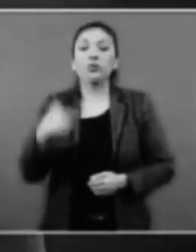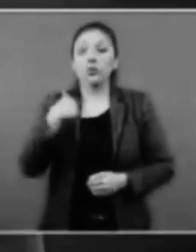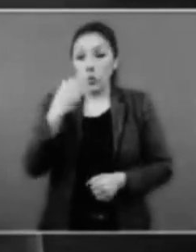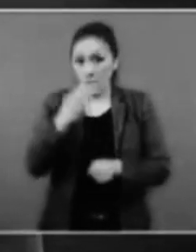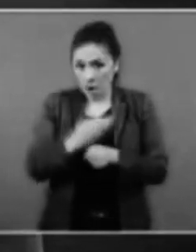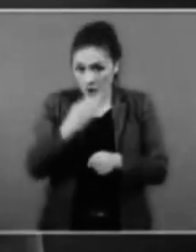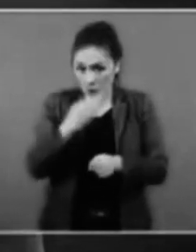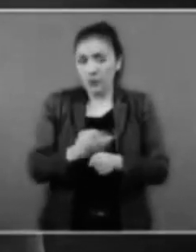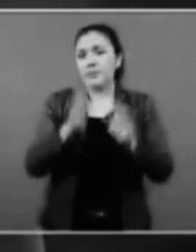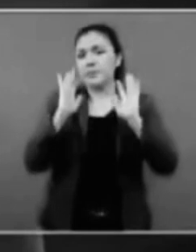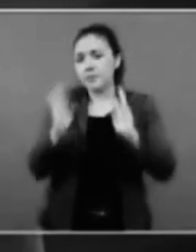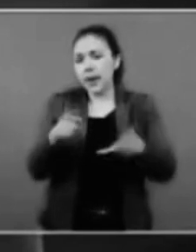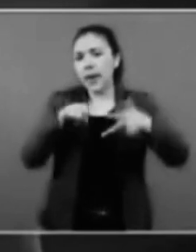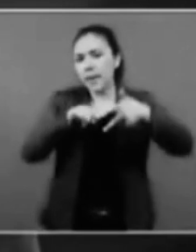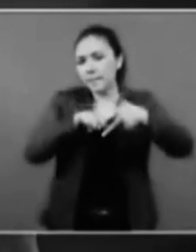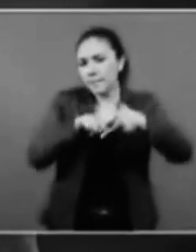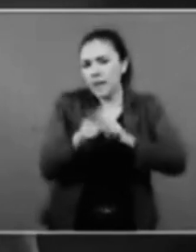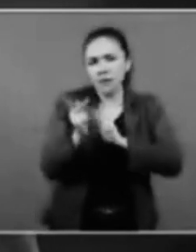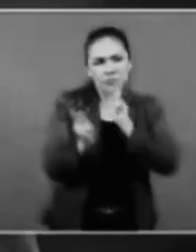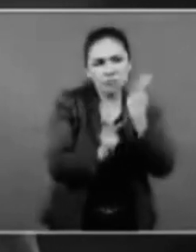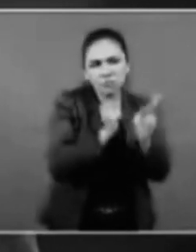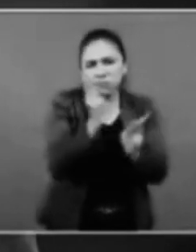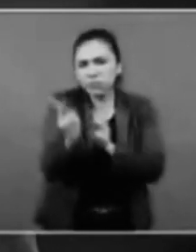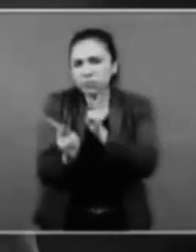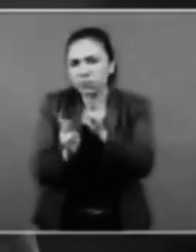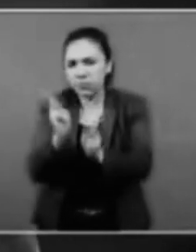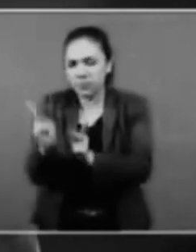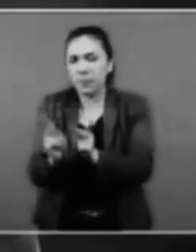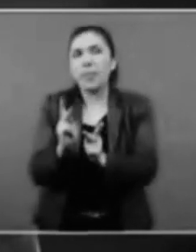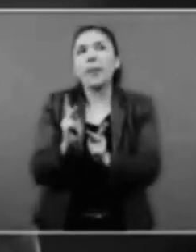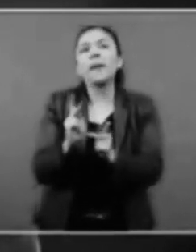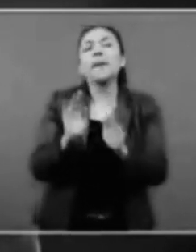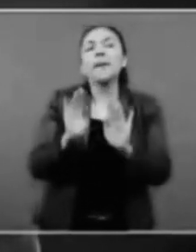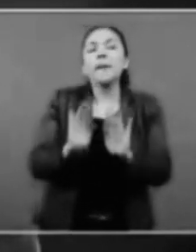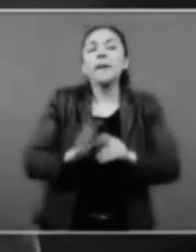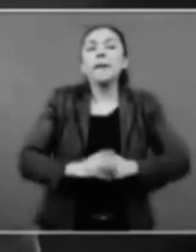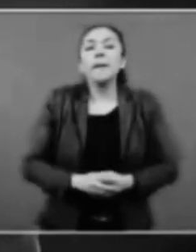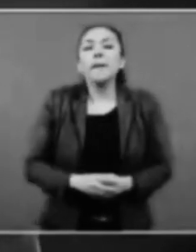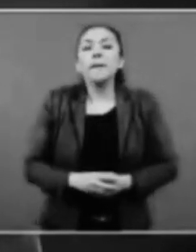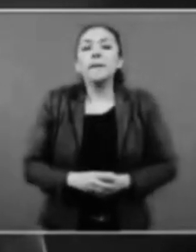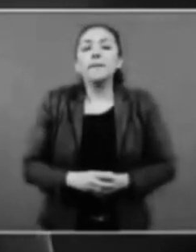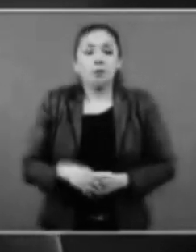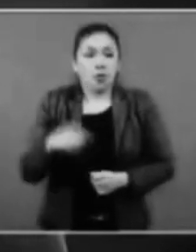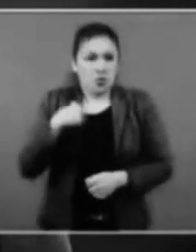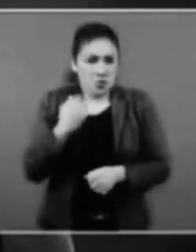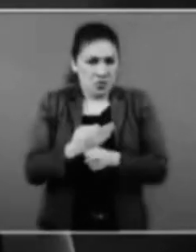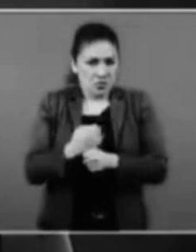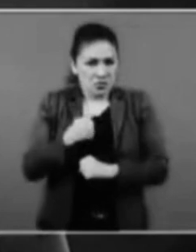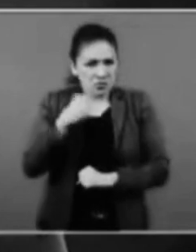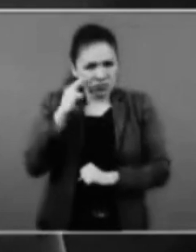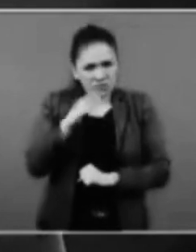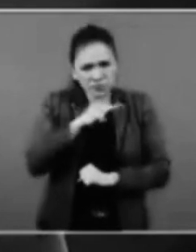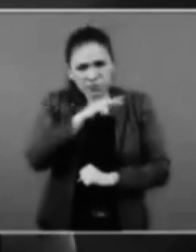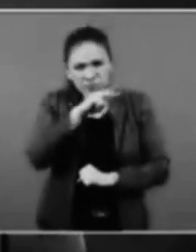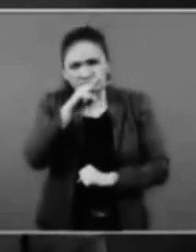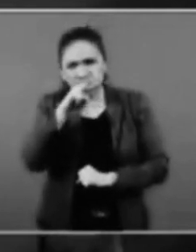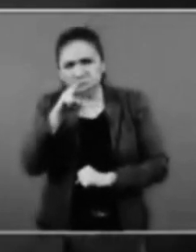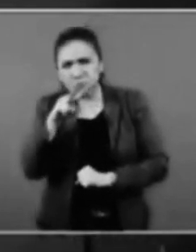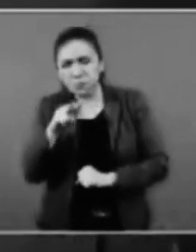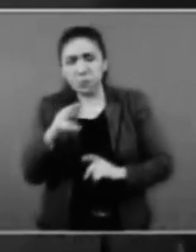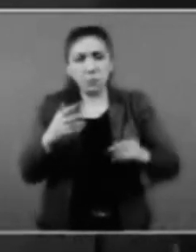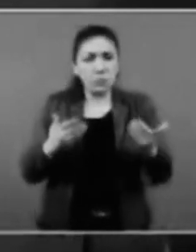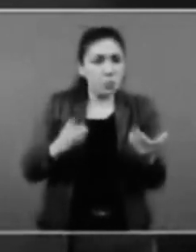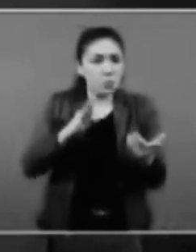consulta porque estoy viendo si es posible